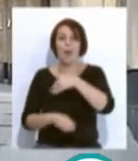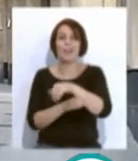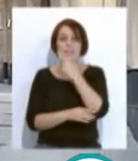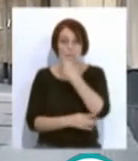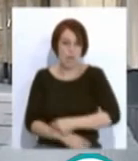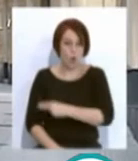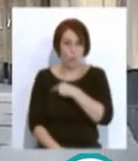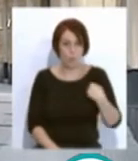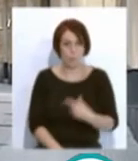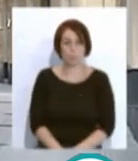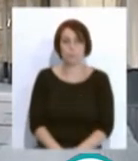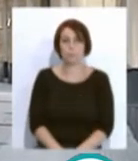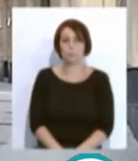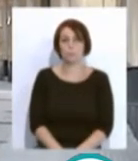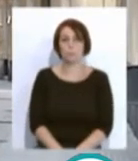Santiago.